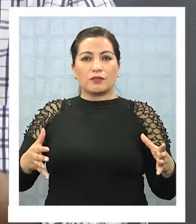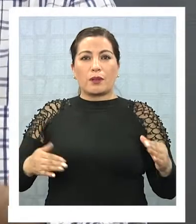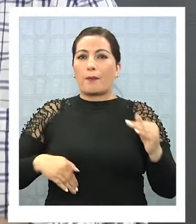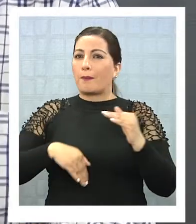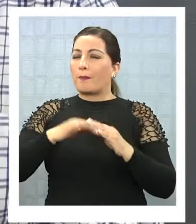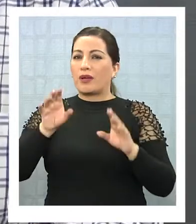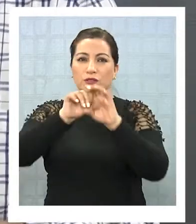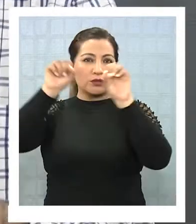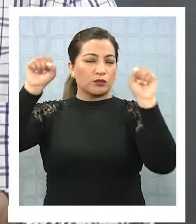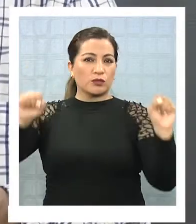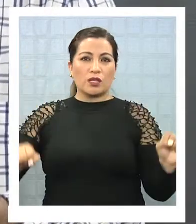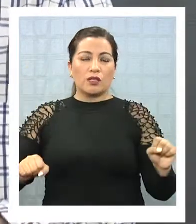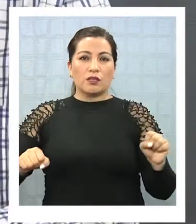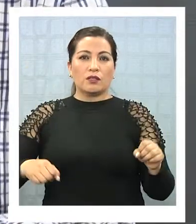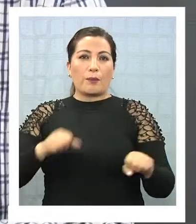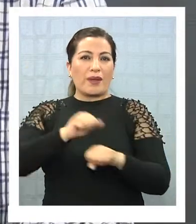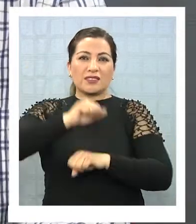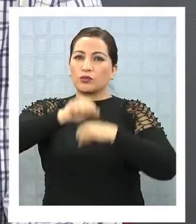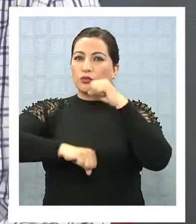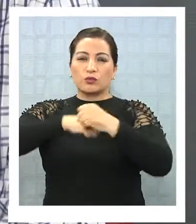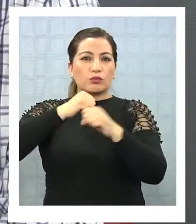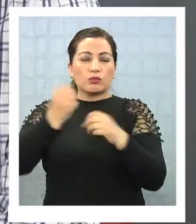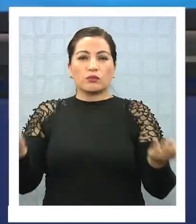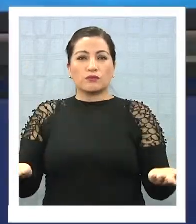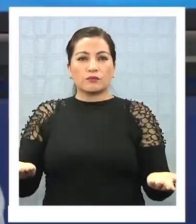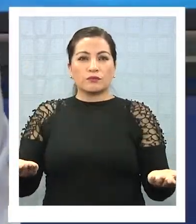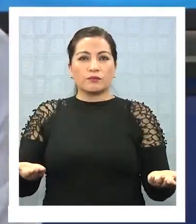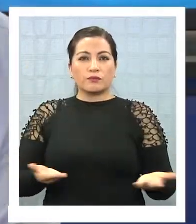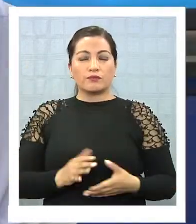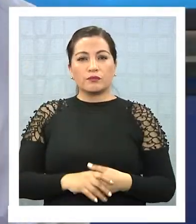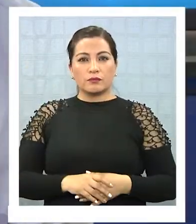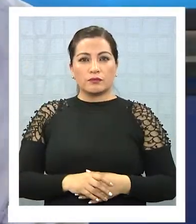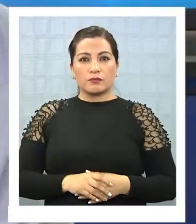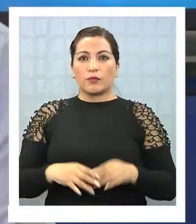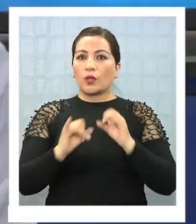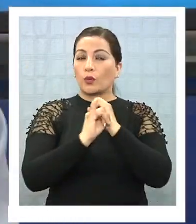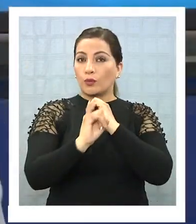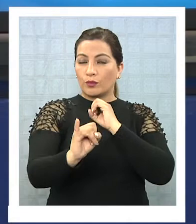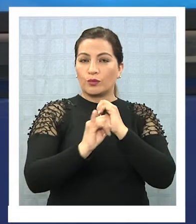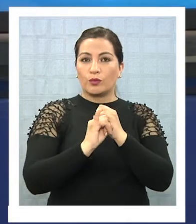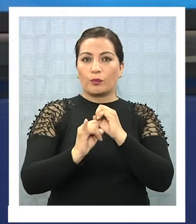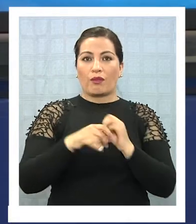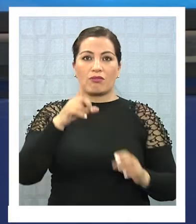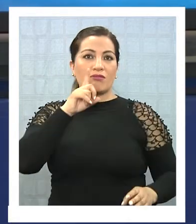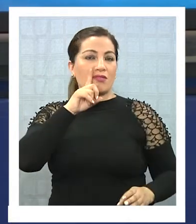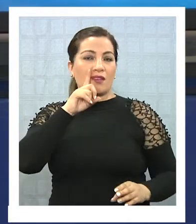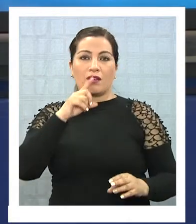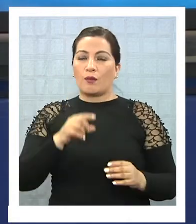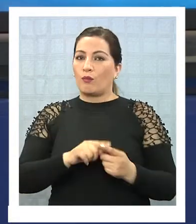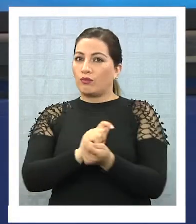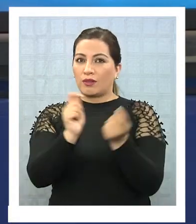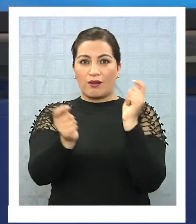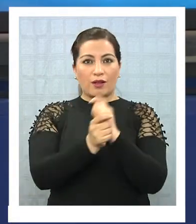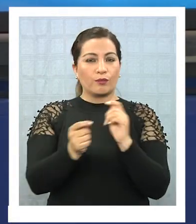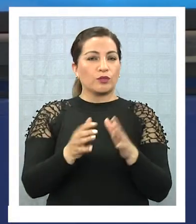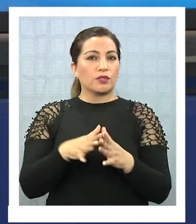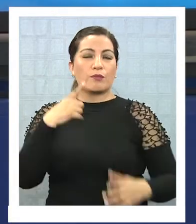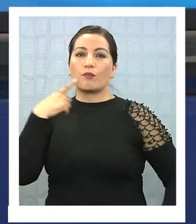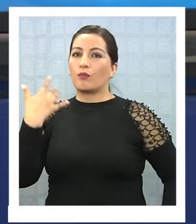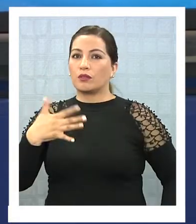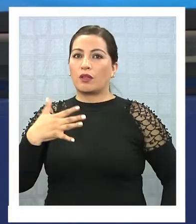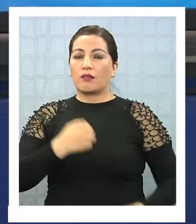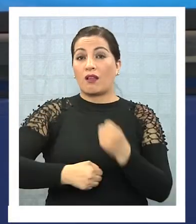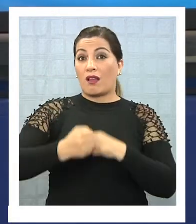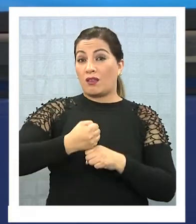infraestructura, con mayores profesionales? ¿Qué es lo que está... No, la UNEMI ha tenido cambios sustanciales desde el año